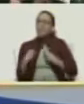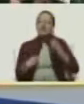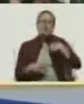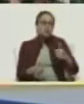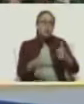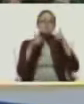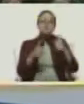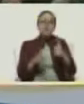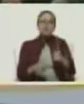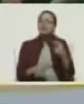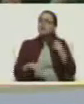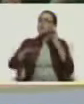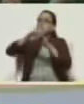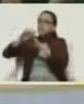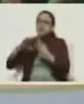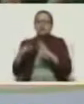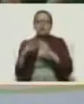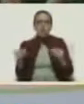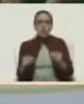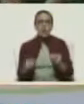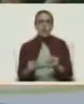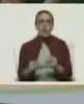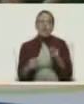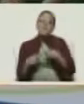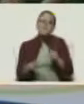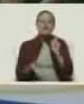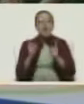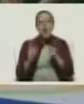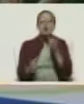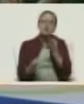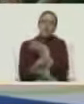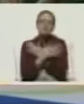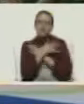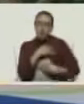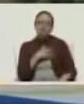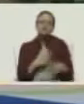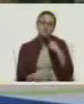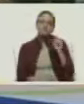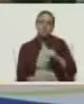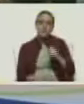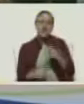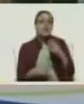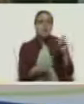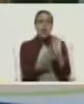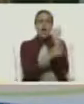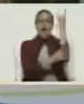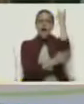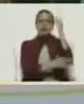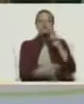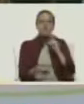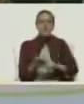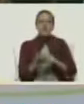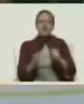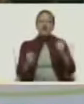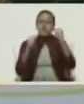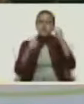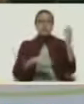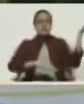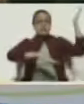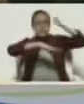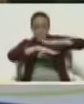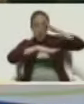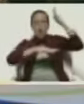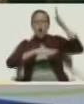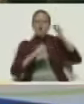pendiente, ir informando todo, pero golpeado por todo el cuerpo, el árbol nos impactó muy fuerte. Bueno,